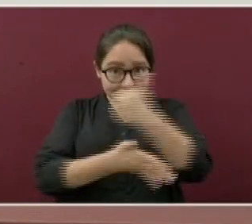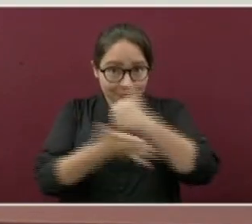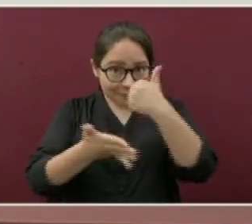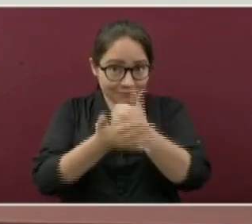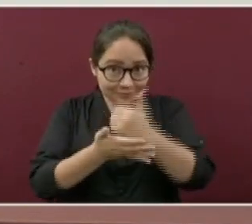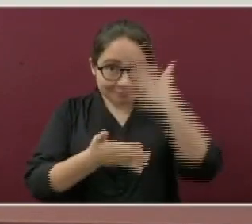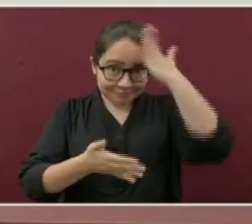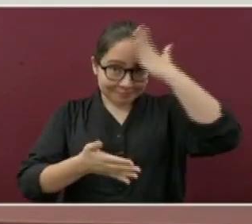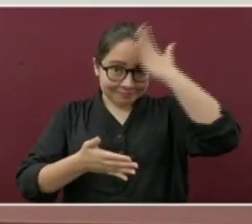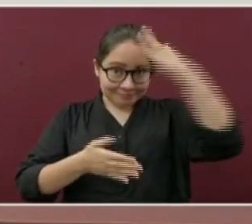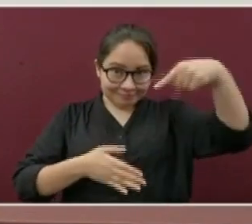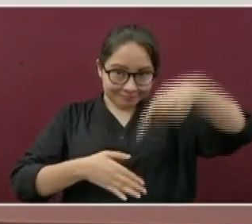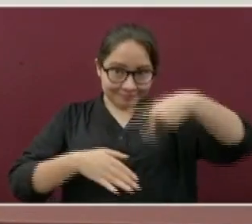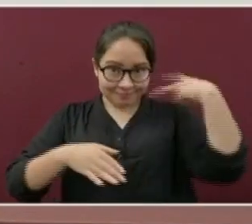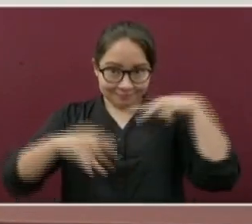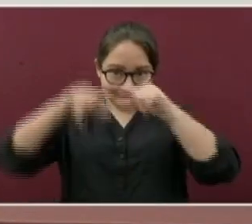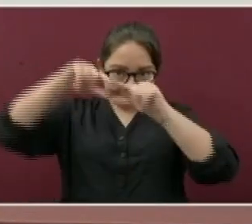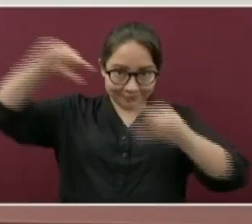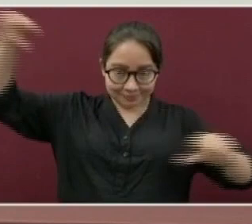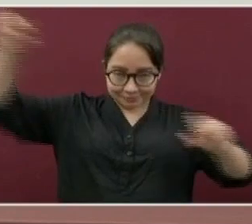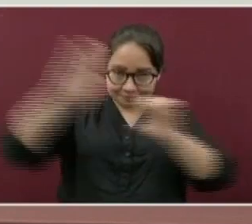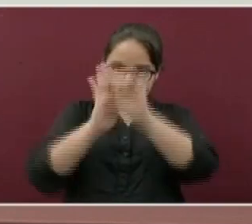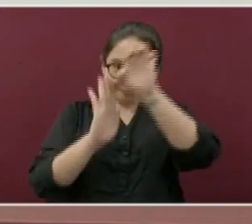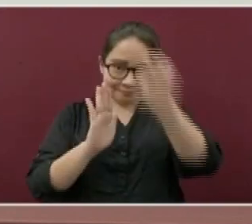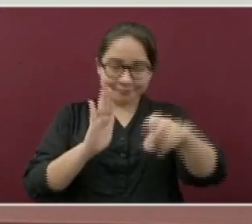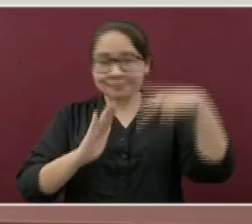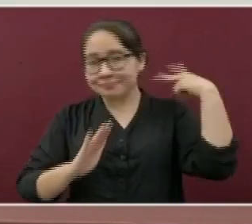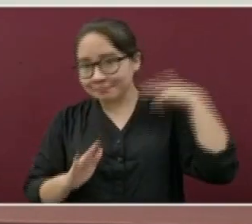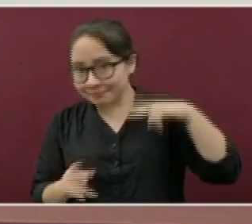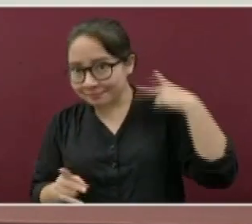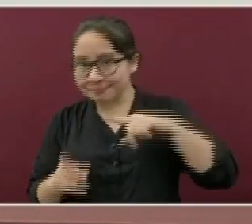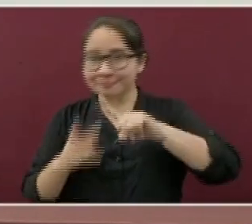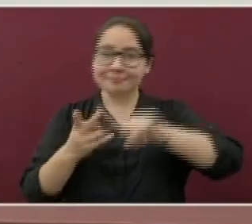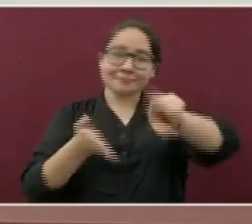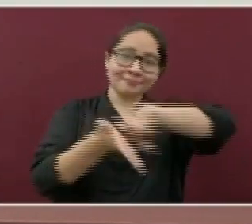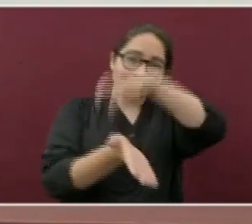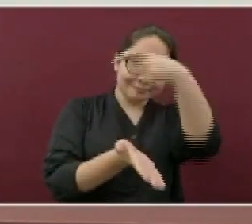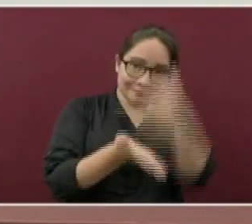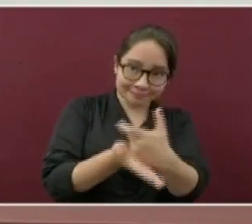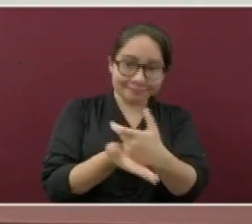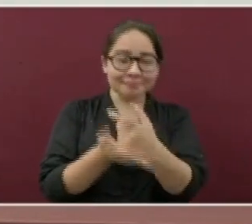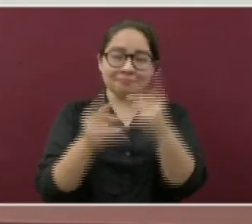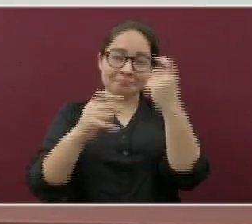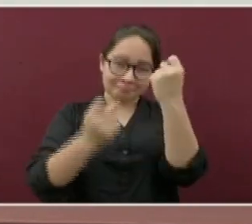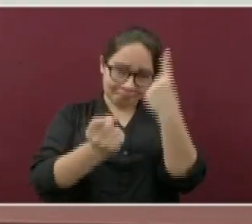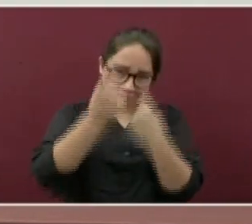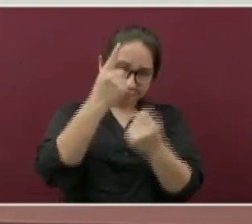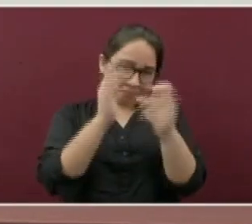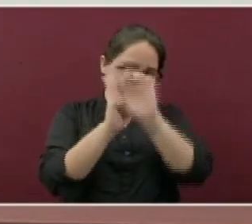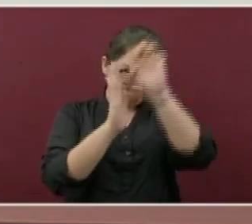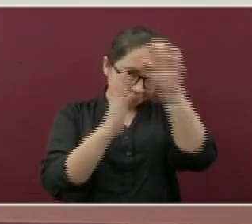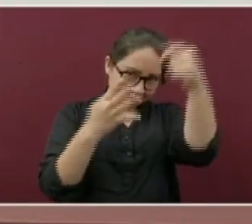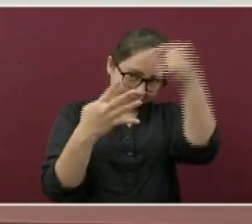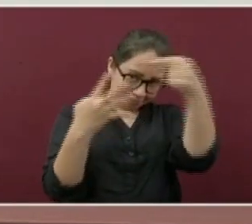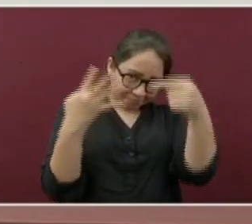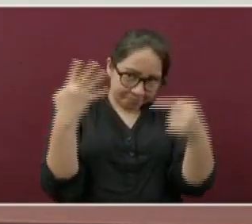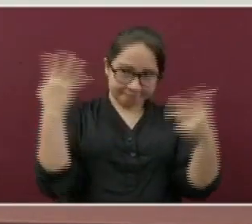de nuestro estado como el puerto de Veracruz, Jalapa, por citar unos ejemplos.